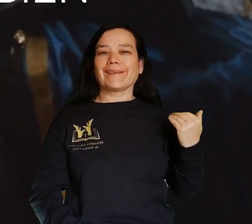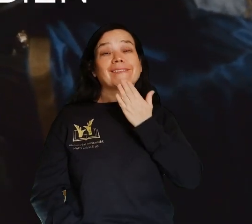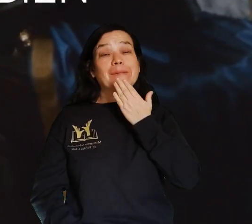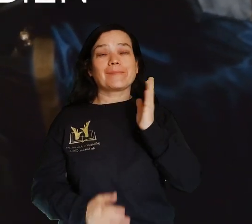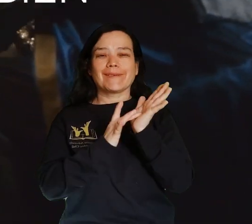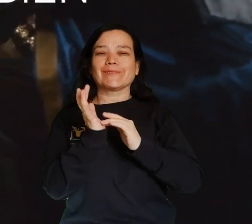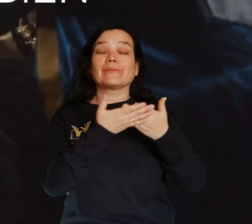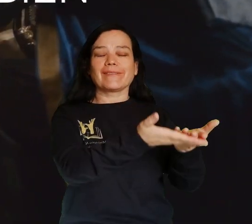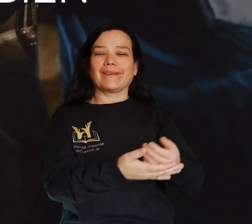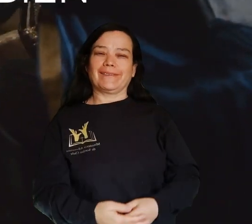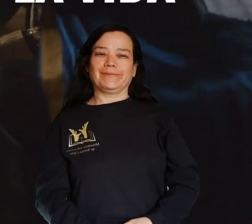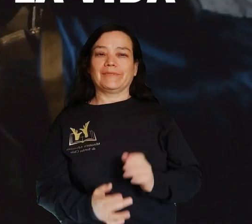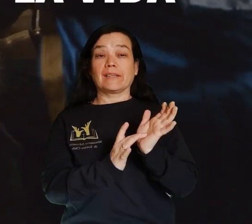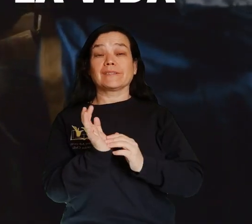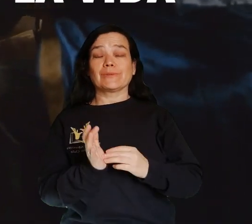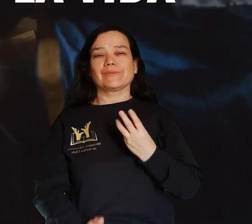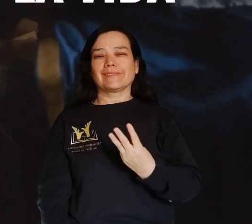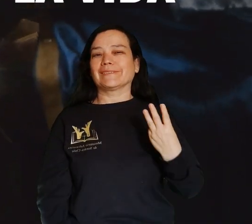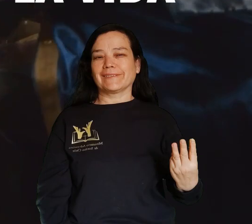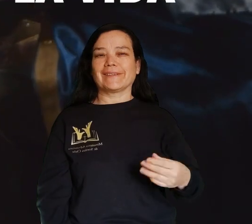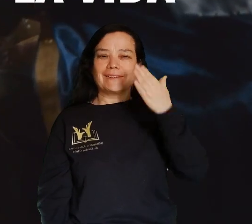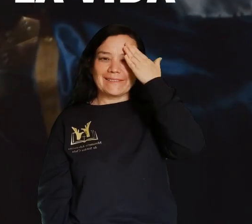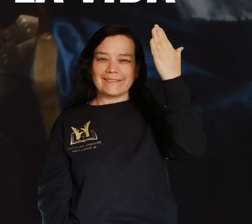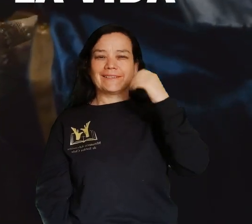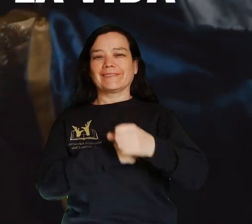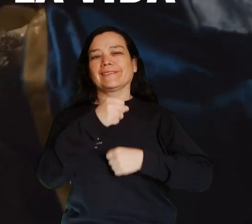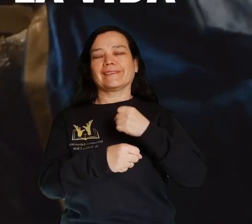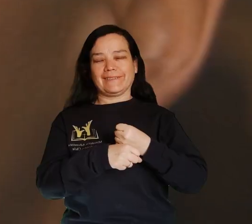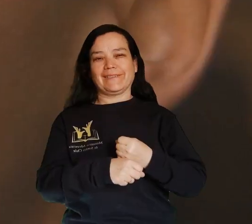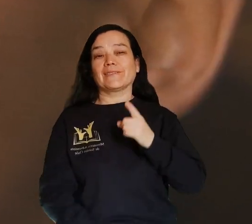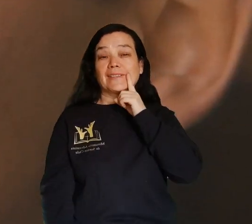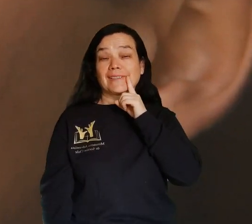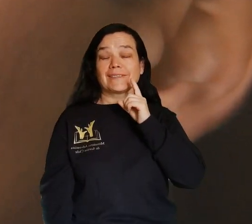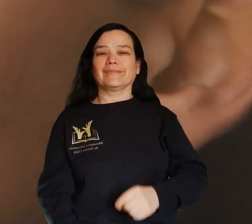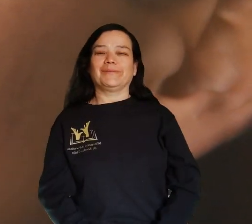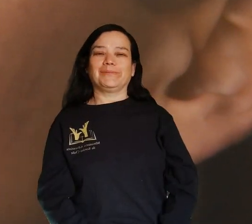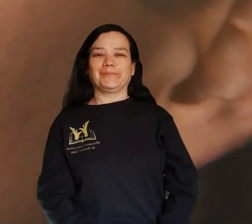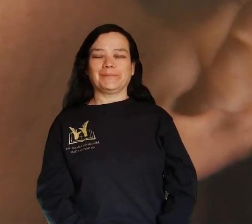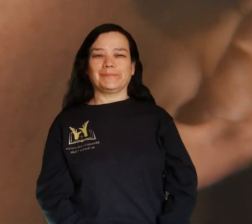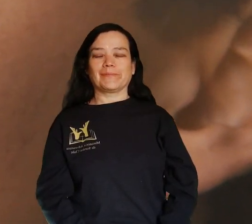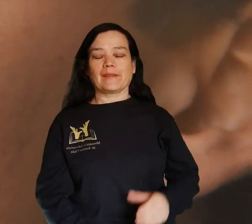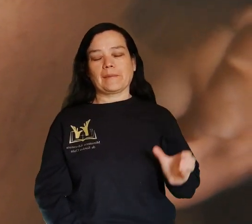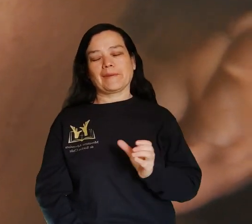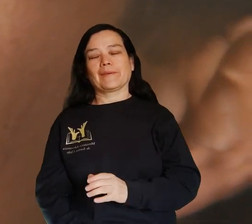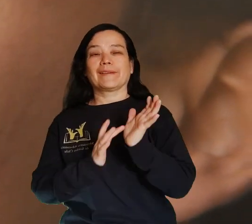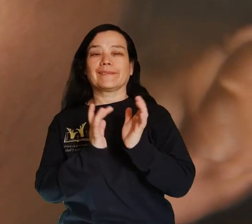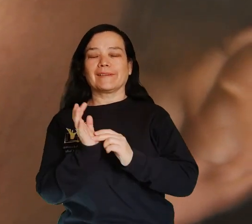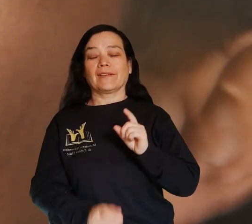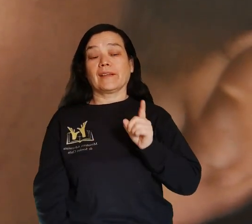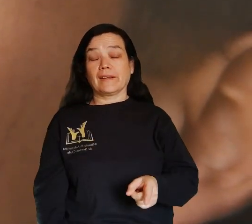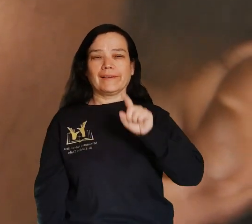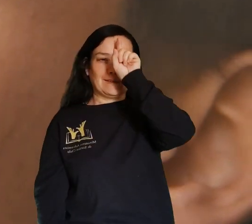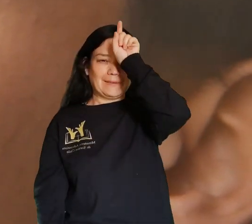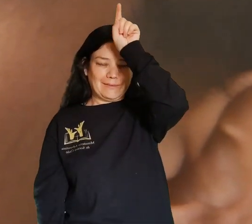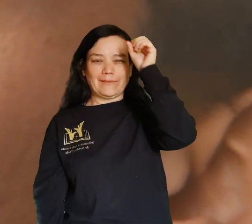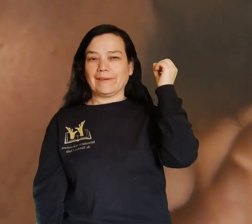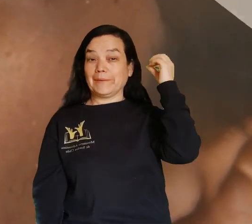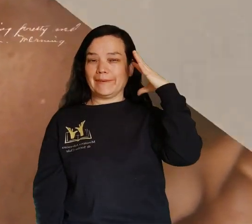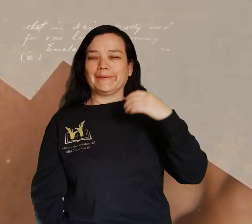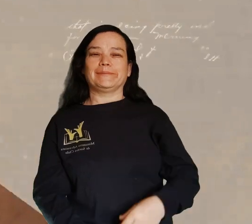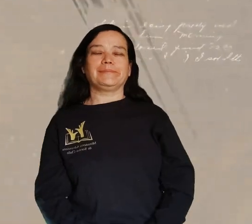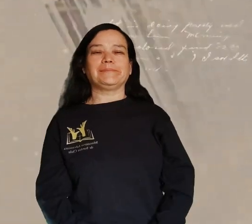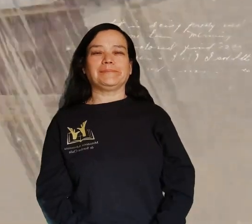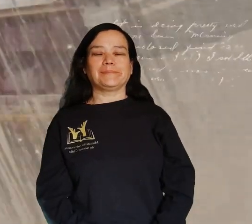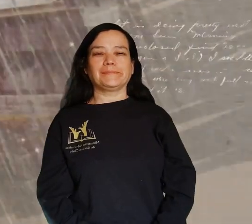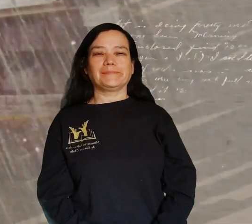Dios, agradeciéndole también que les hayas perdonado la vida. ¿Sabías que hasta el día de hoy Dios sigue perdonando vidas?